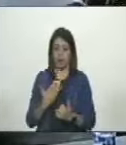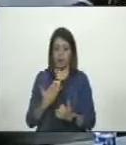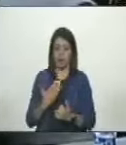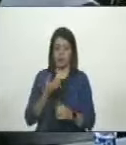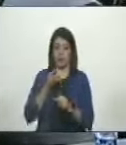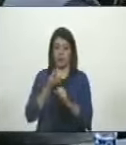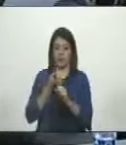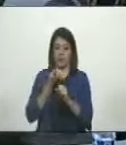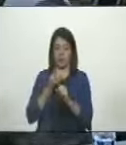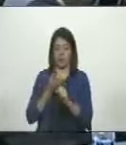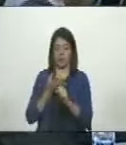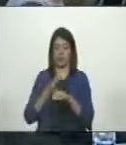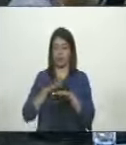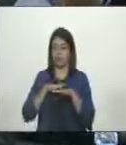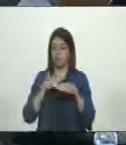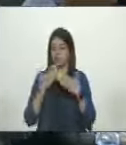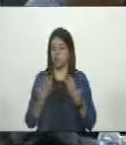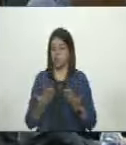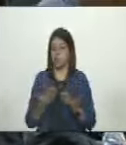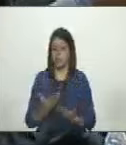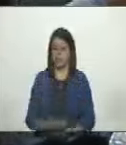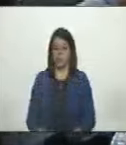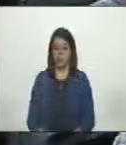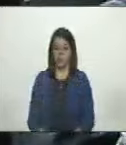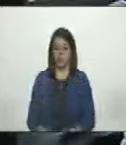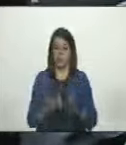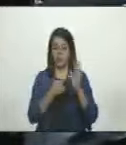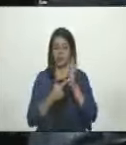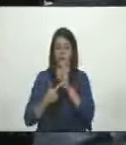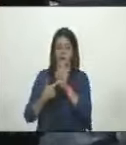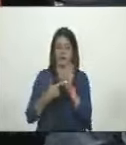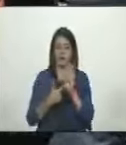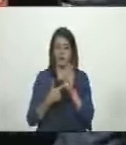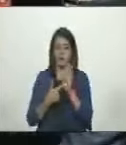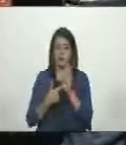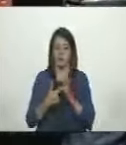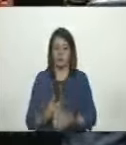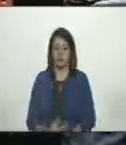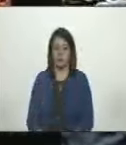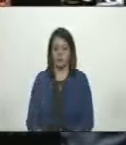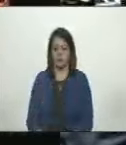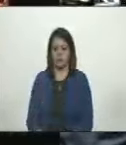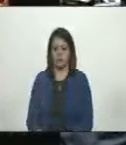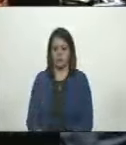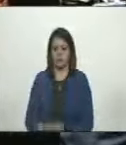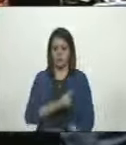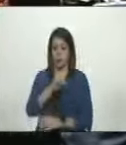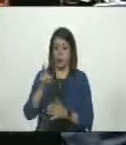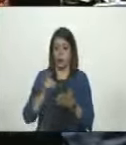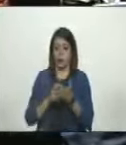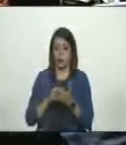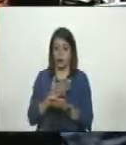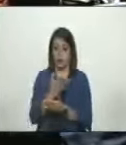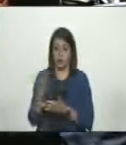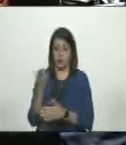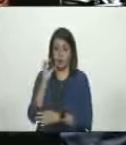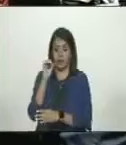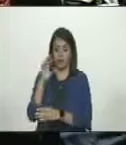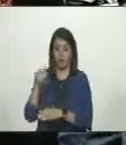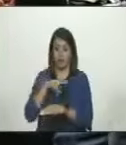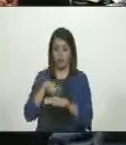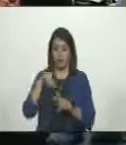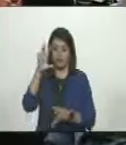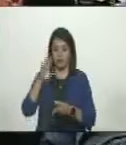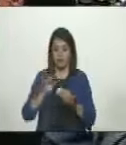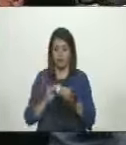derecho de palabra para presentar a la plenaria de la Asamblea Nacional los